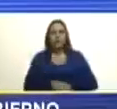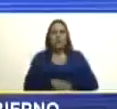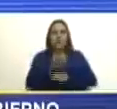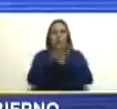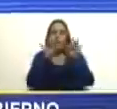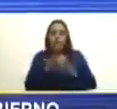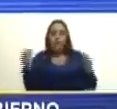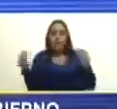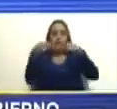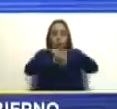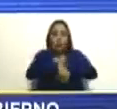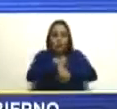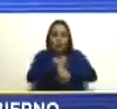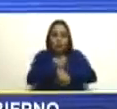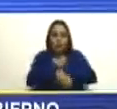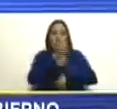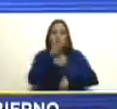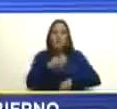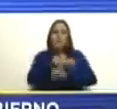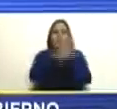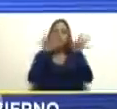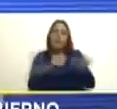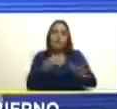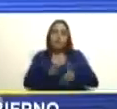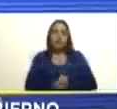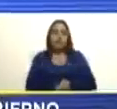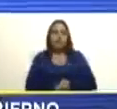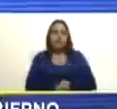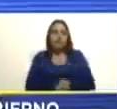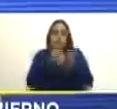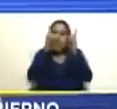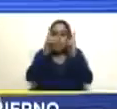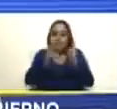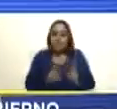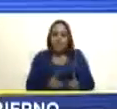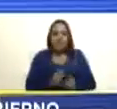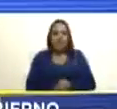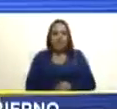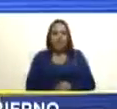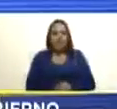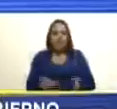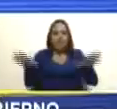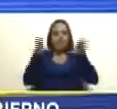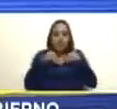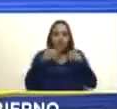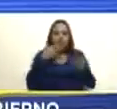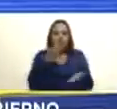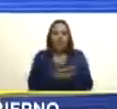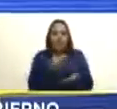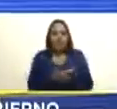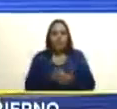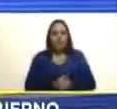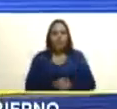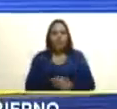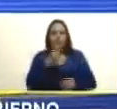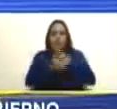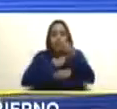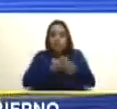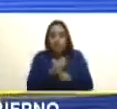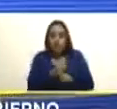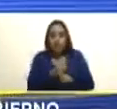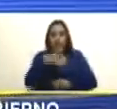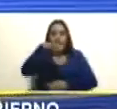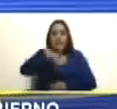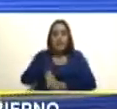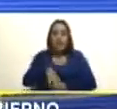consensual y contundente decidió acoger la propuesta de crear el